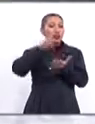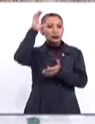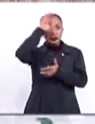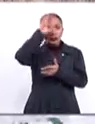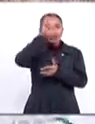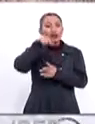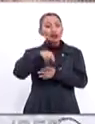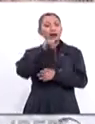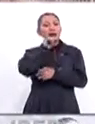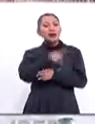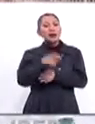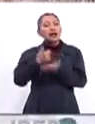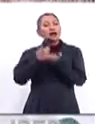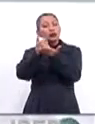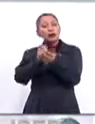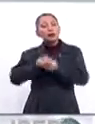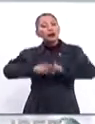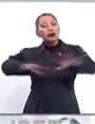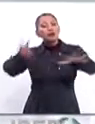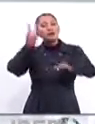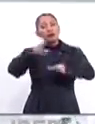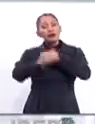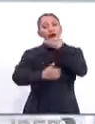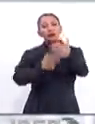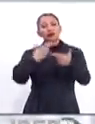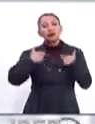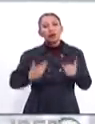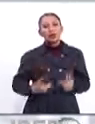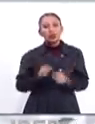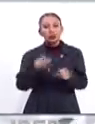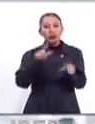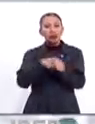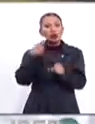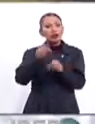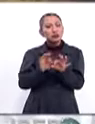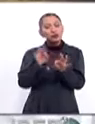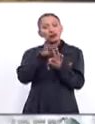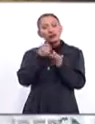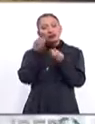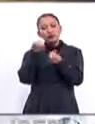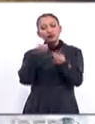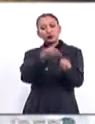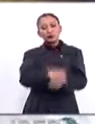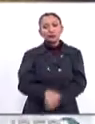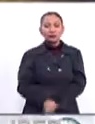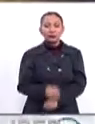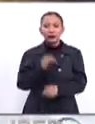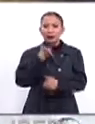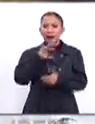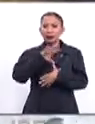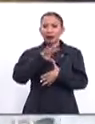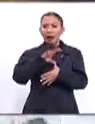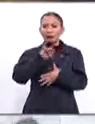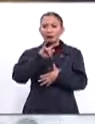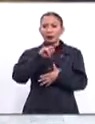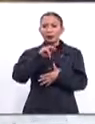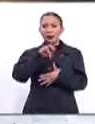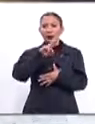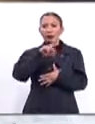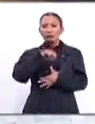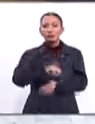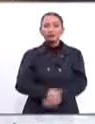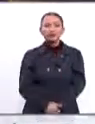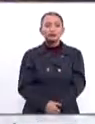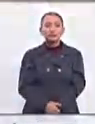ciencia, que a su vez permite expandir el verdadero desarrollo humano y social con sus importantes aportaciones. Para Iberoamérica al Día, José María